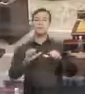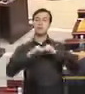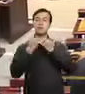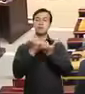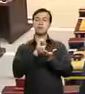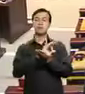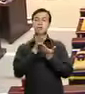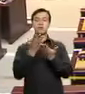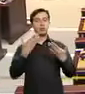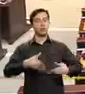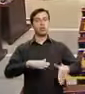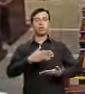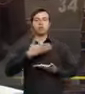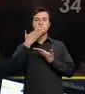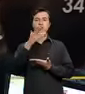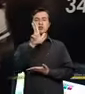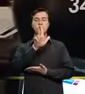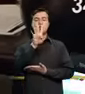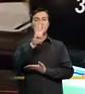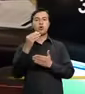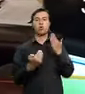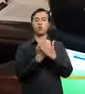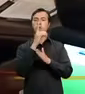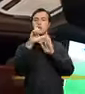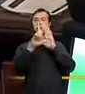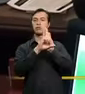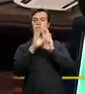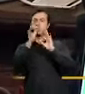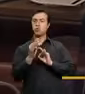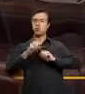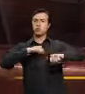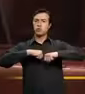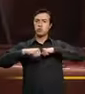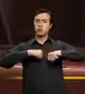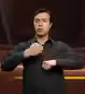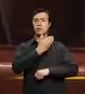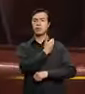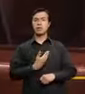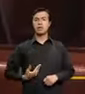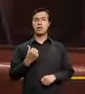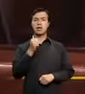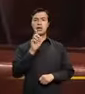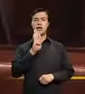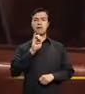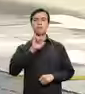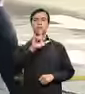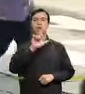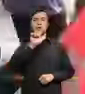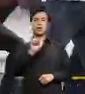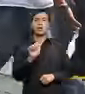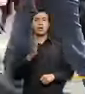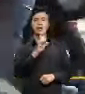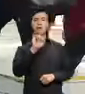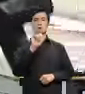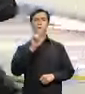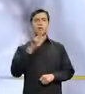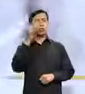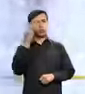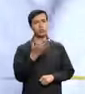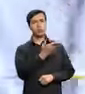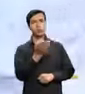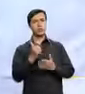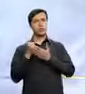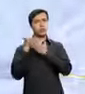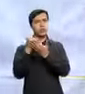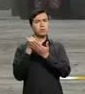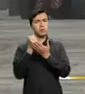La Asamblea Nacional entregó al país 34 nuevas leyes durante la gestión de la presidenta Gabriela Rivadeneira y con ello creó las